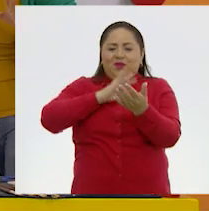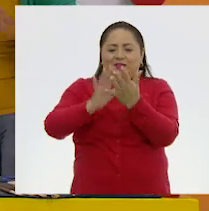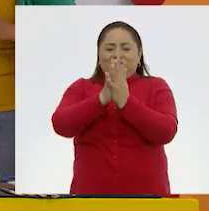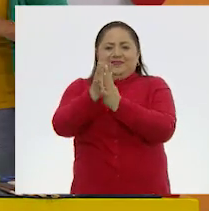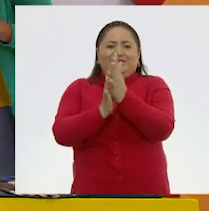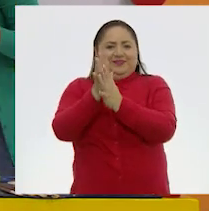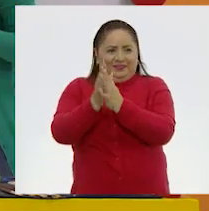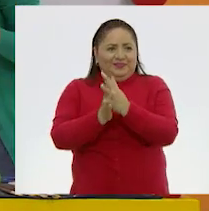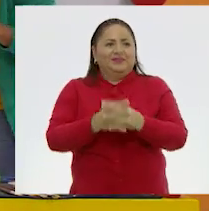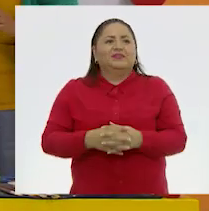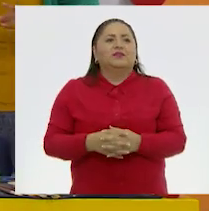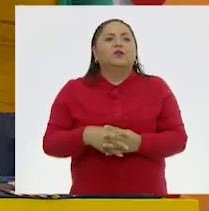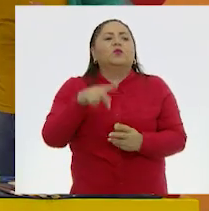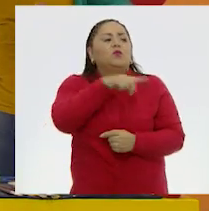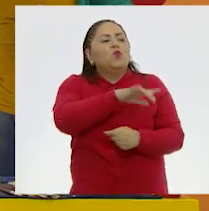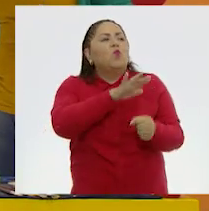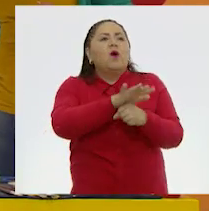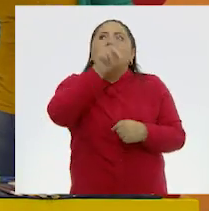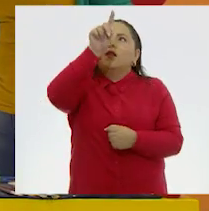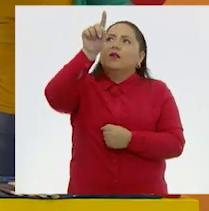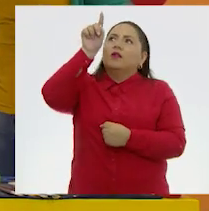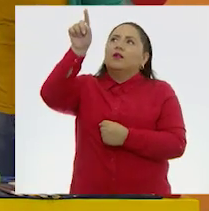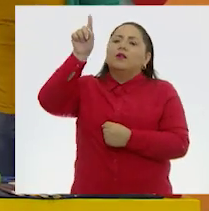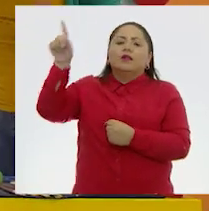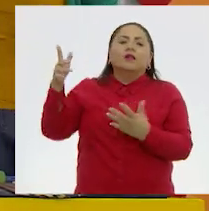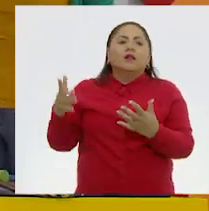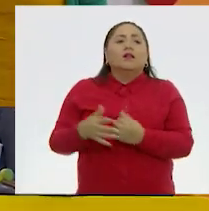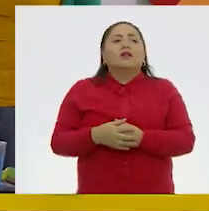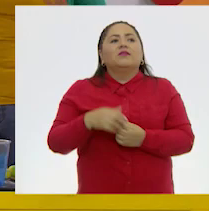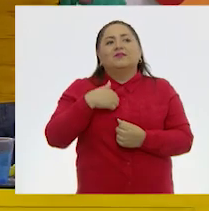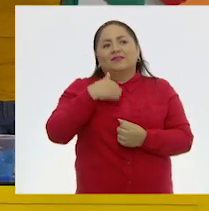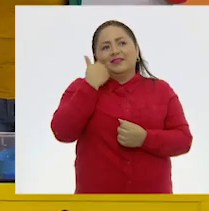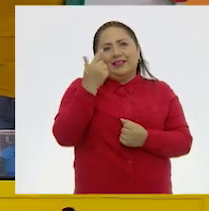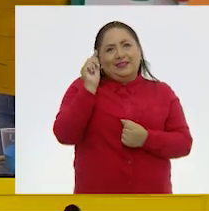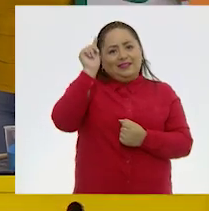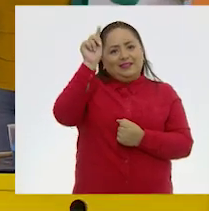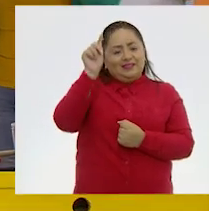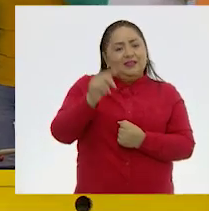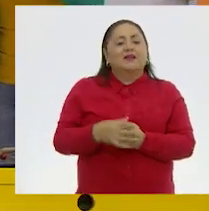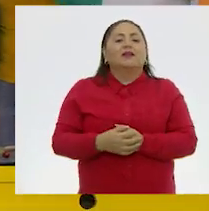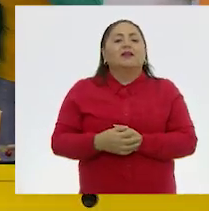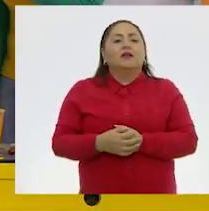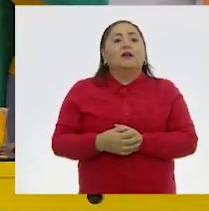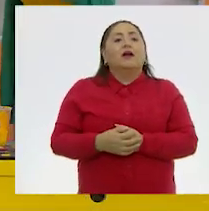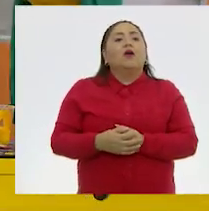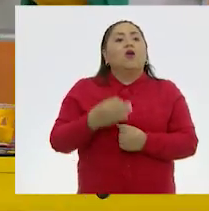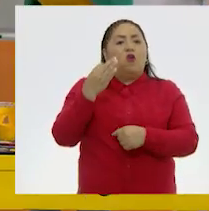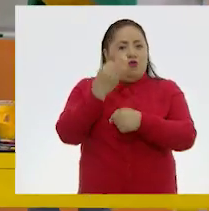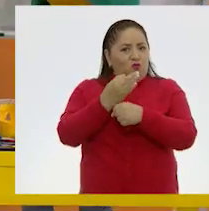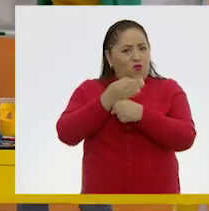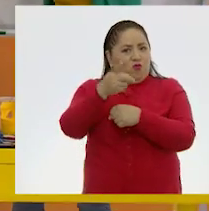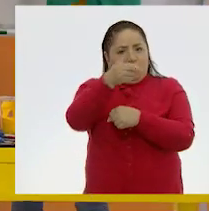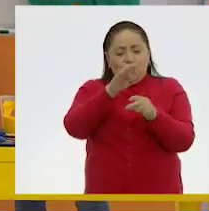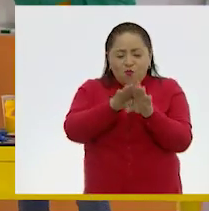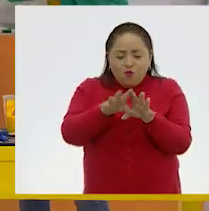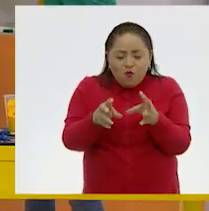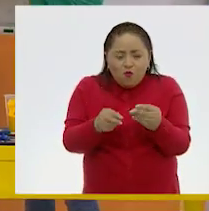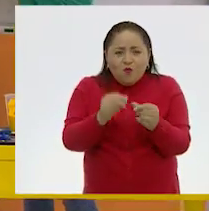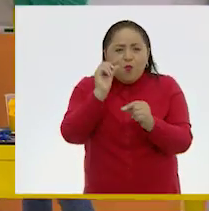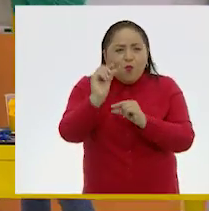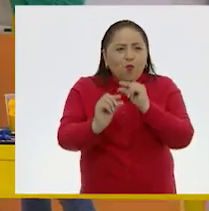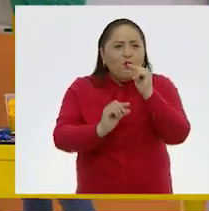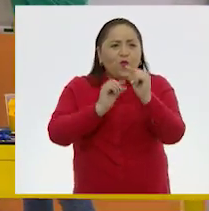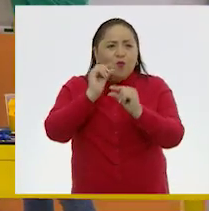mezclarlo. ¿Qué bolsita te gustaría mezclar? Me gusta esta. Ok. Así es que váyanlo haciendo poco a